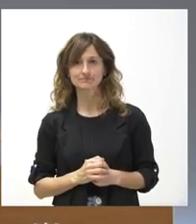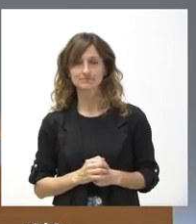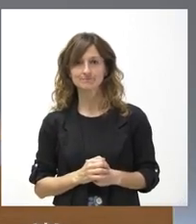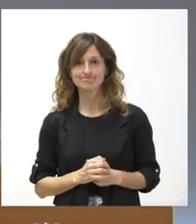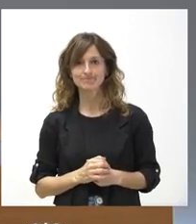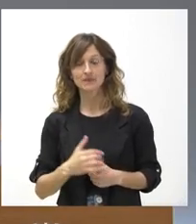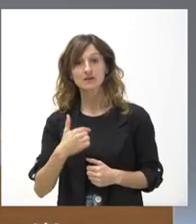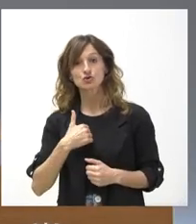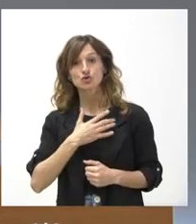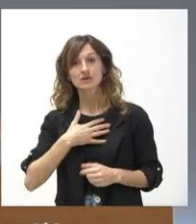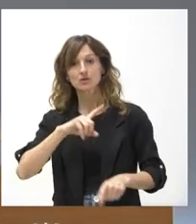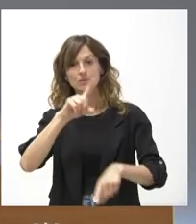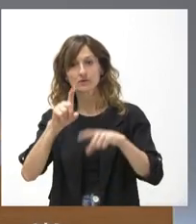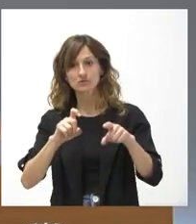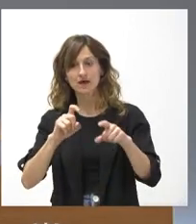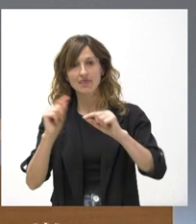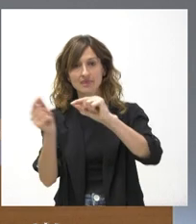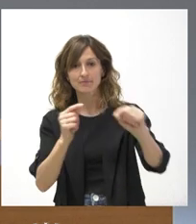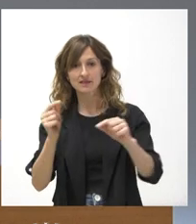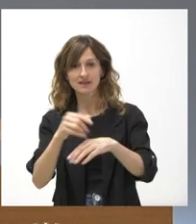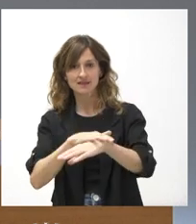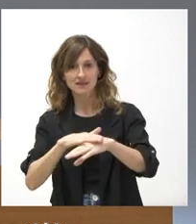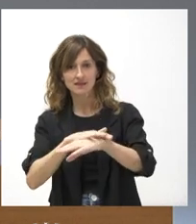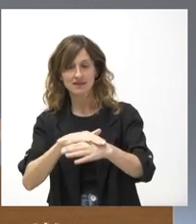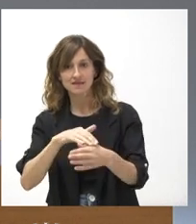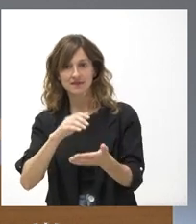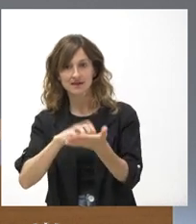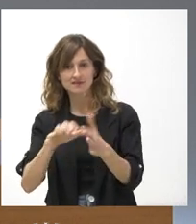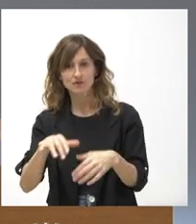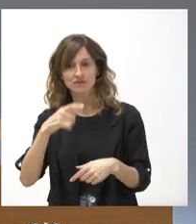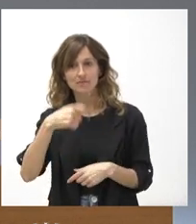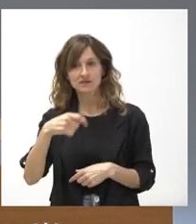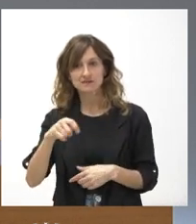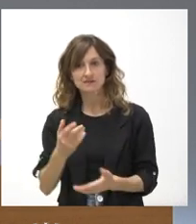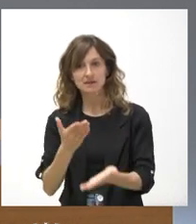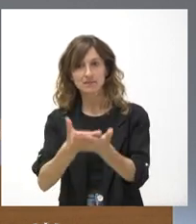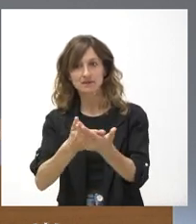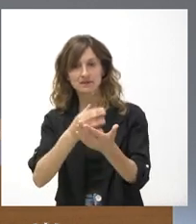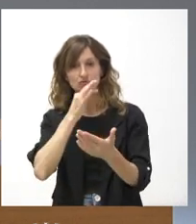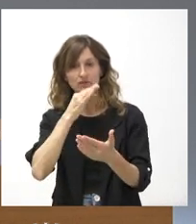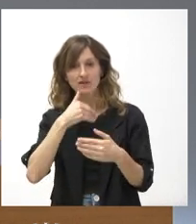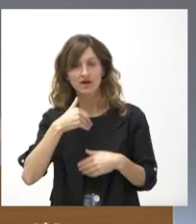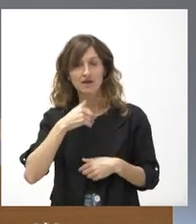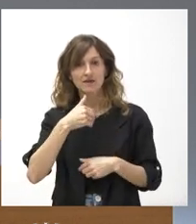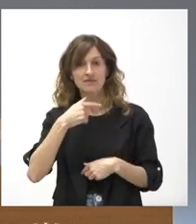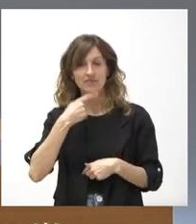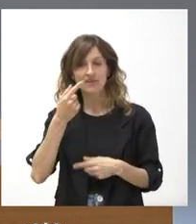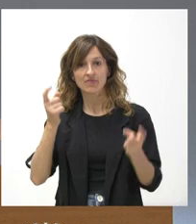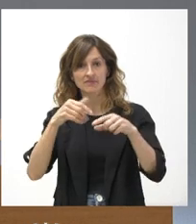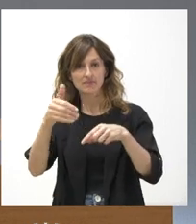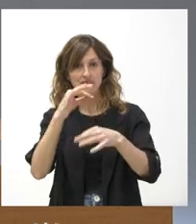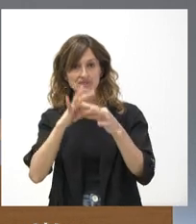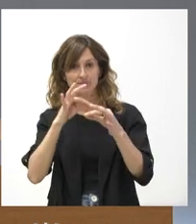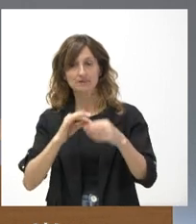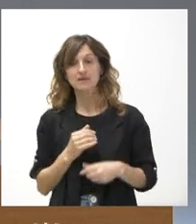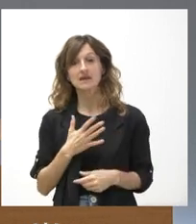yo quería preguntarle sobre el debate del Estado de la Comunidad, que el presidente finalmente ha decidido no solicitarlo y lo hará en septiembre. El PSOE ha dicho